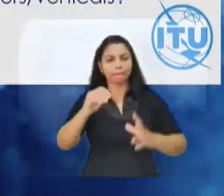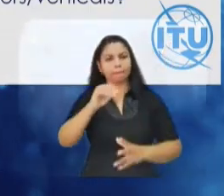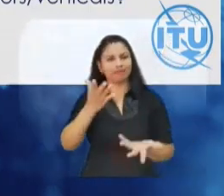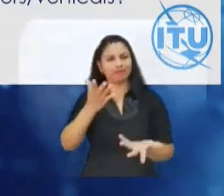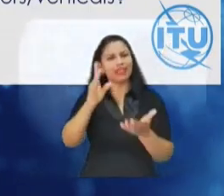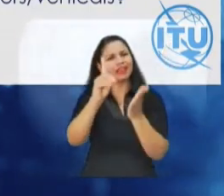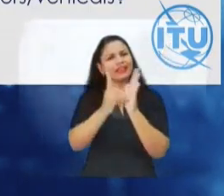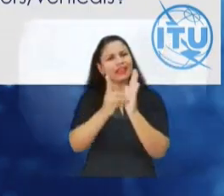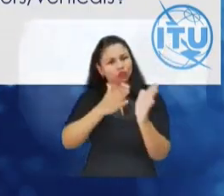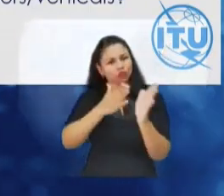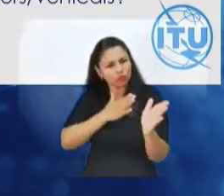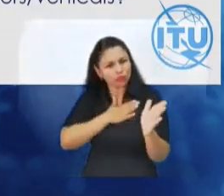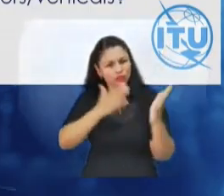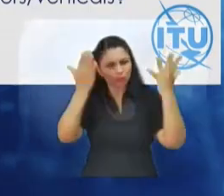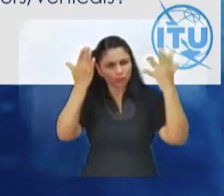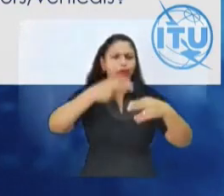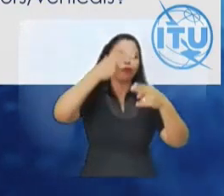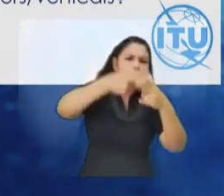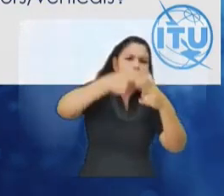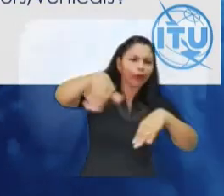requisitos menos estrictos.